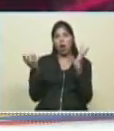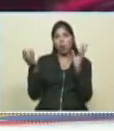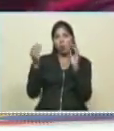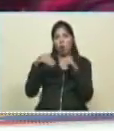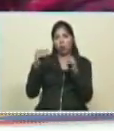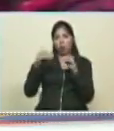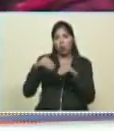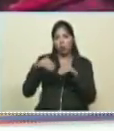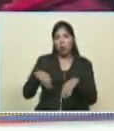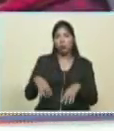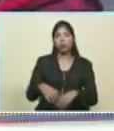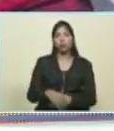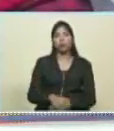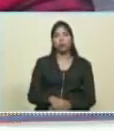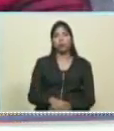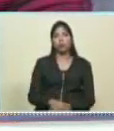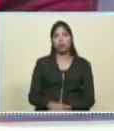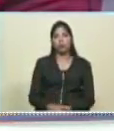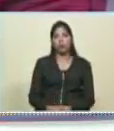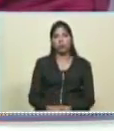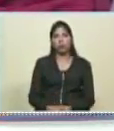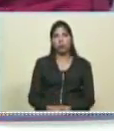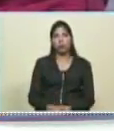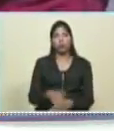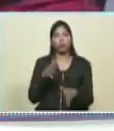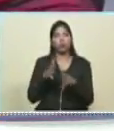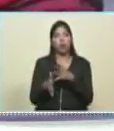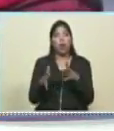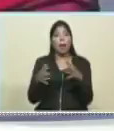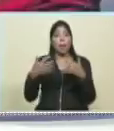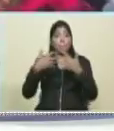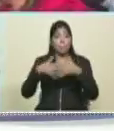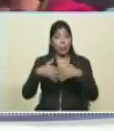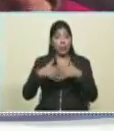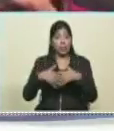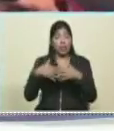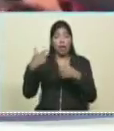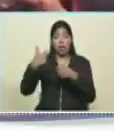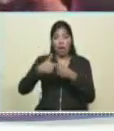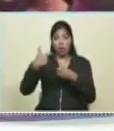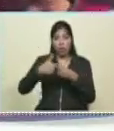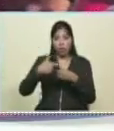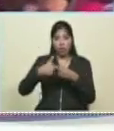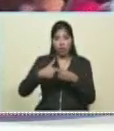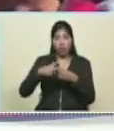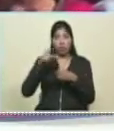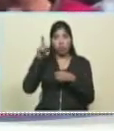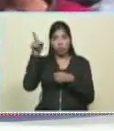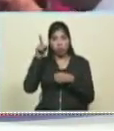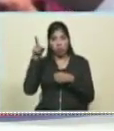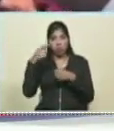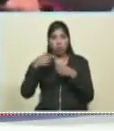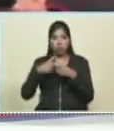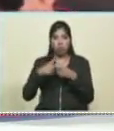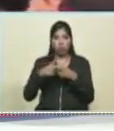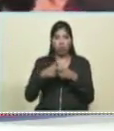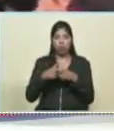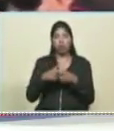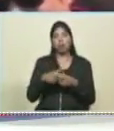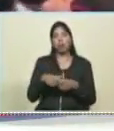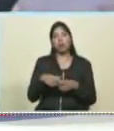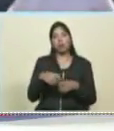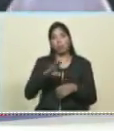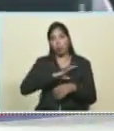expansión de la relación de inversión entre la empresa petroleria y gasífera de argelia y nuestra PDVSA